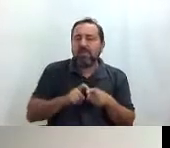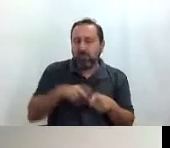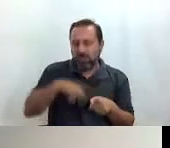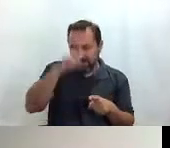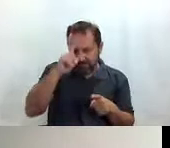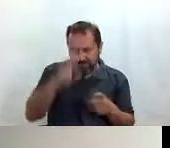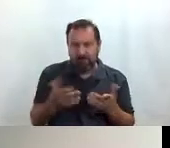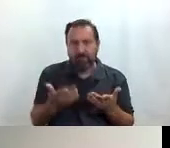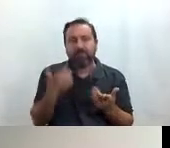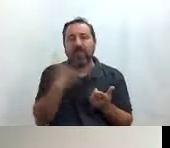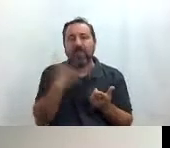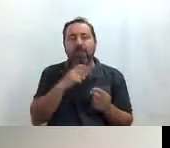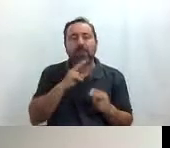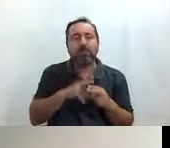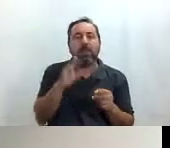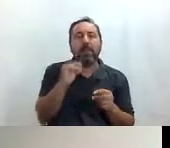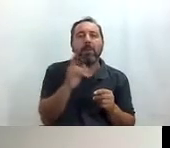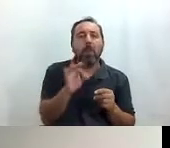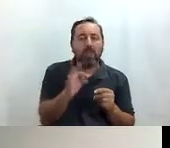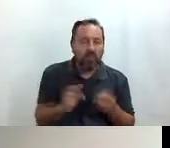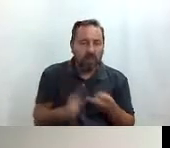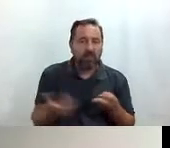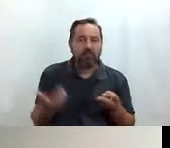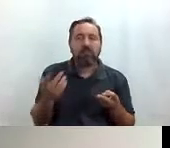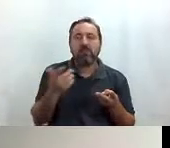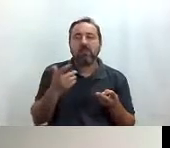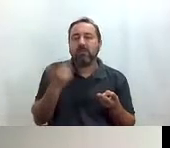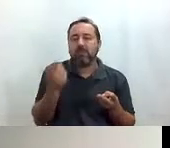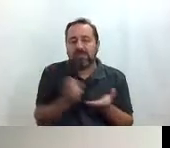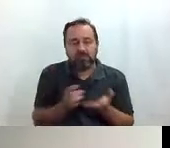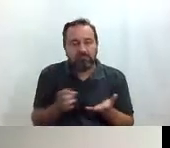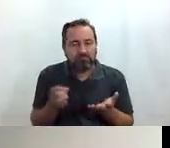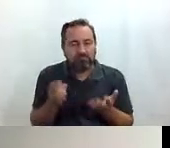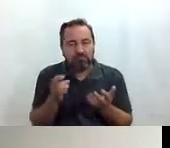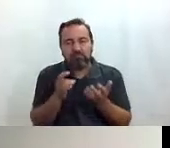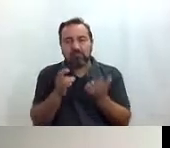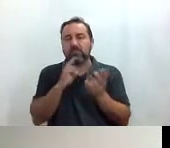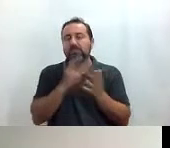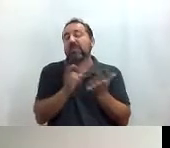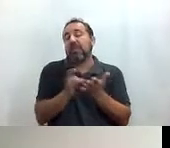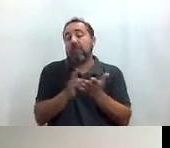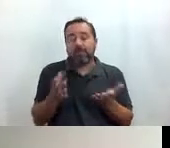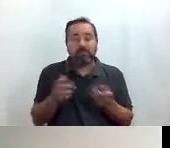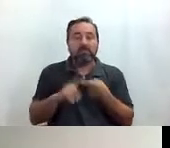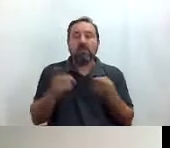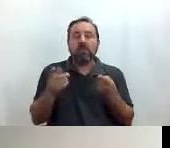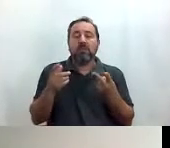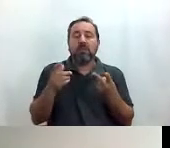caramelos de violeta los pitos canicas chapas luego toda la parte de